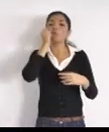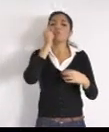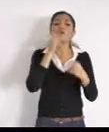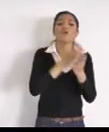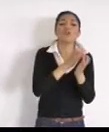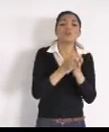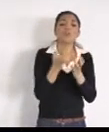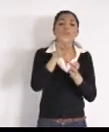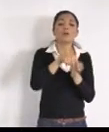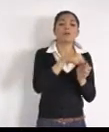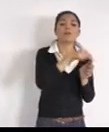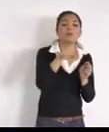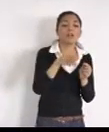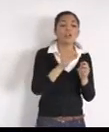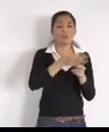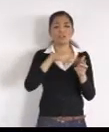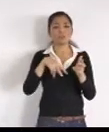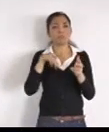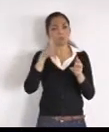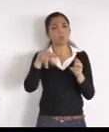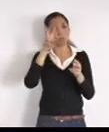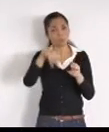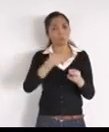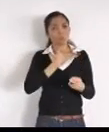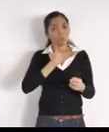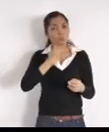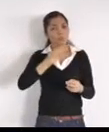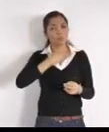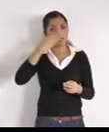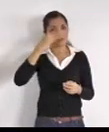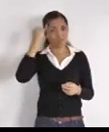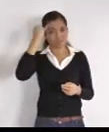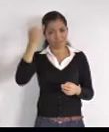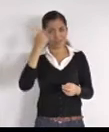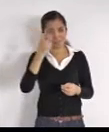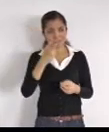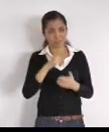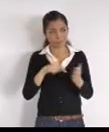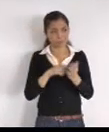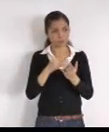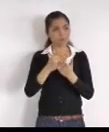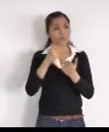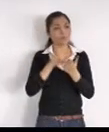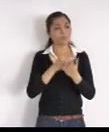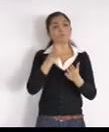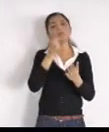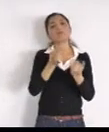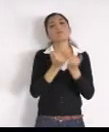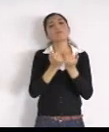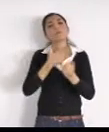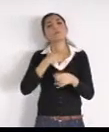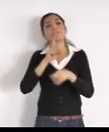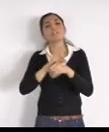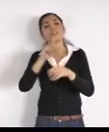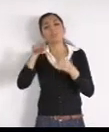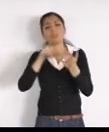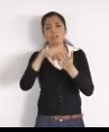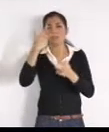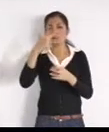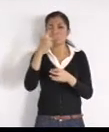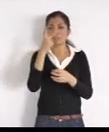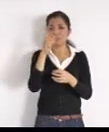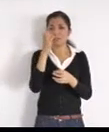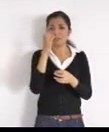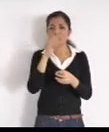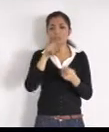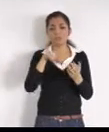por el labio stream, también Lucy Reina, buenos días señor del Toro, el día 13 de enero, al presente, mi esposo y yo, acudimos a la recaudadora, principal, con